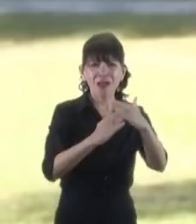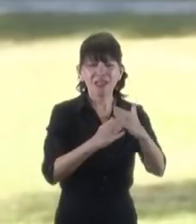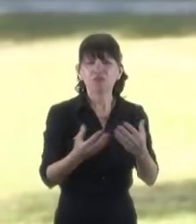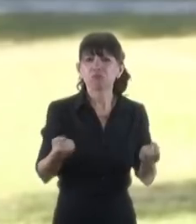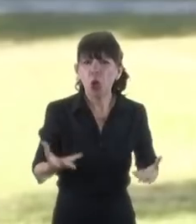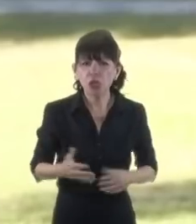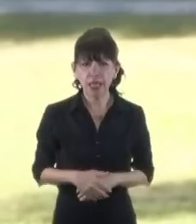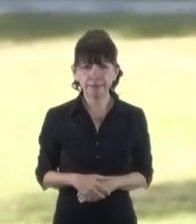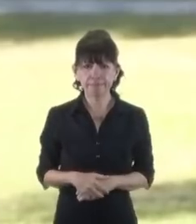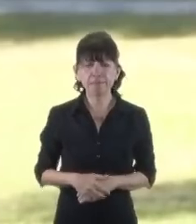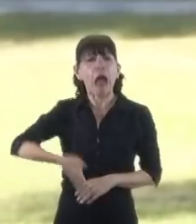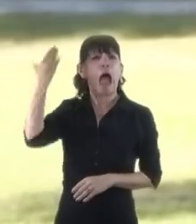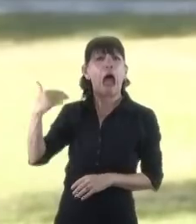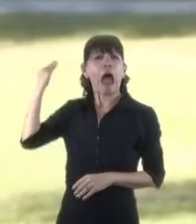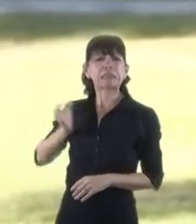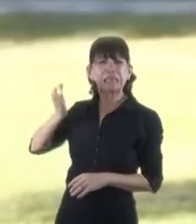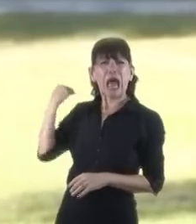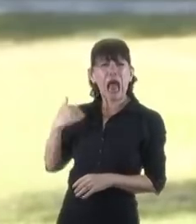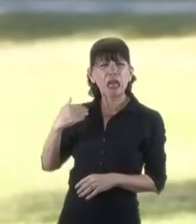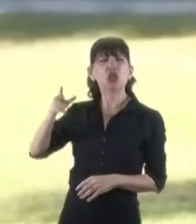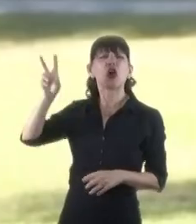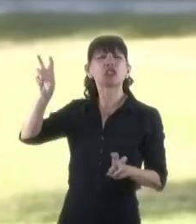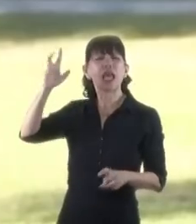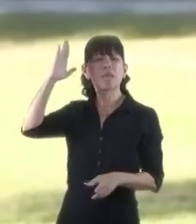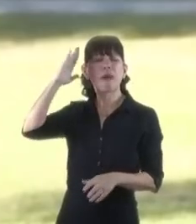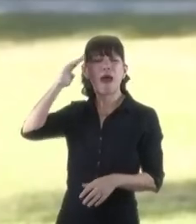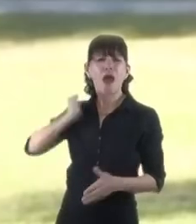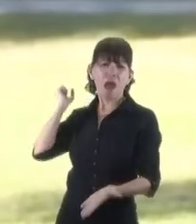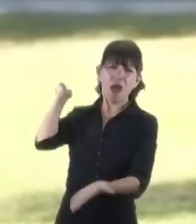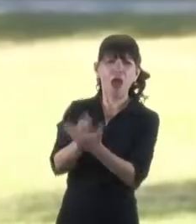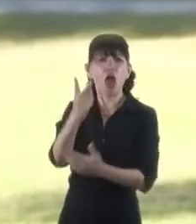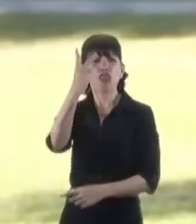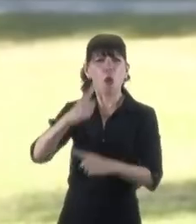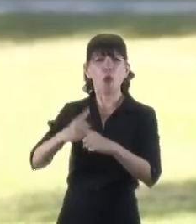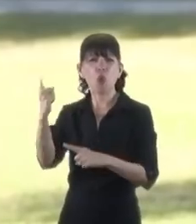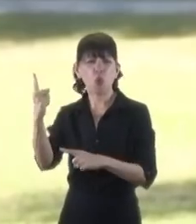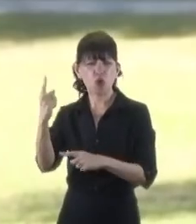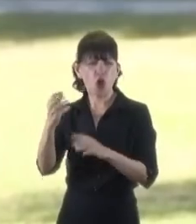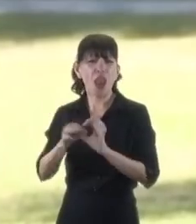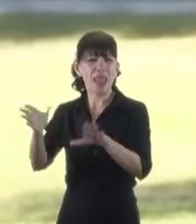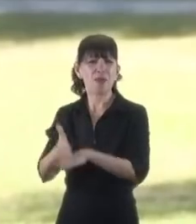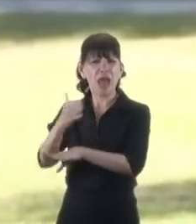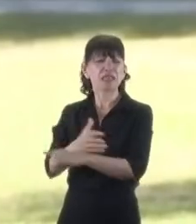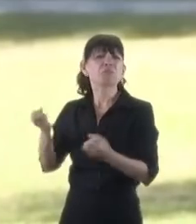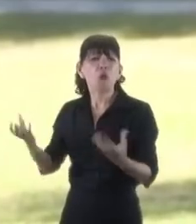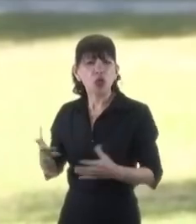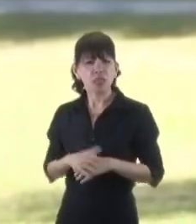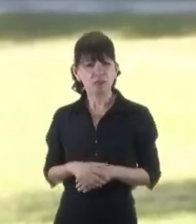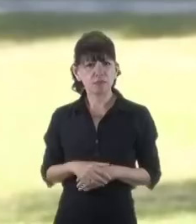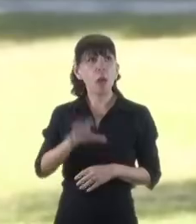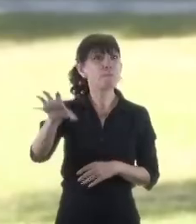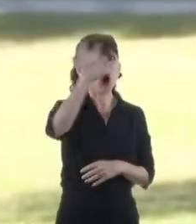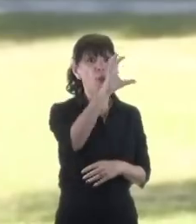el beneficio del 2x1 a los genocidas? ¿Por qué decidieron sacar recursos a todas las provincias para